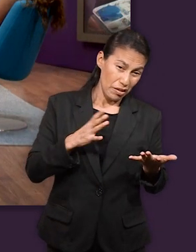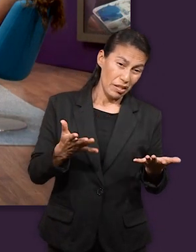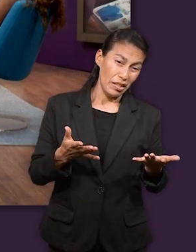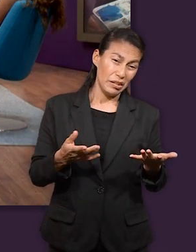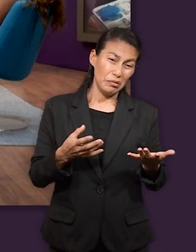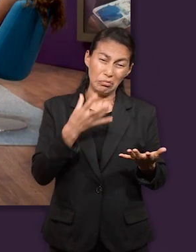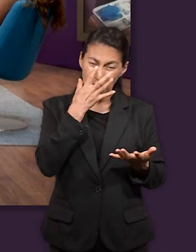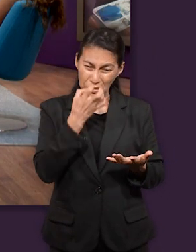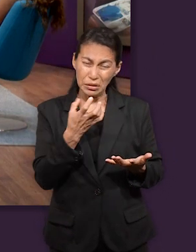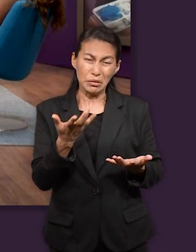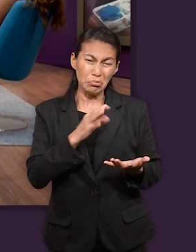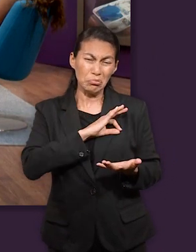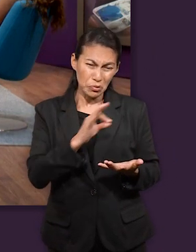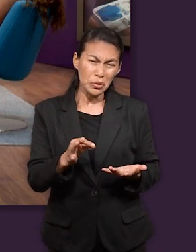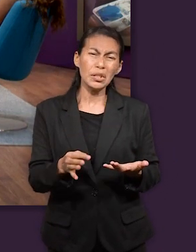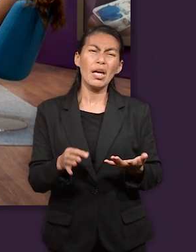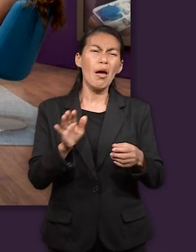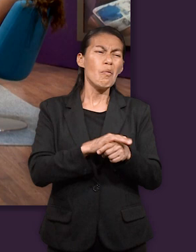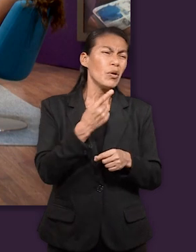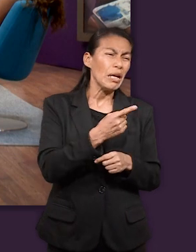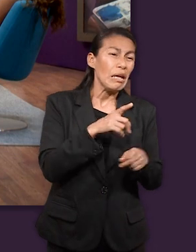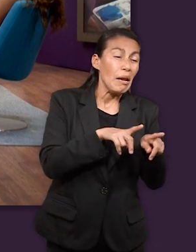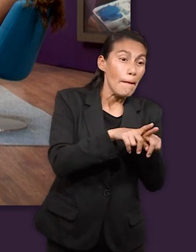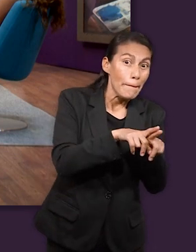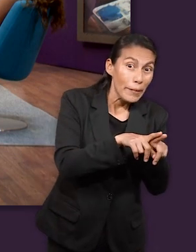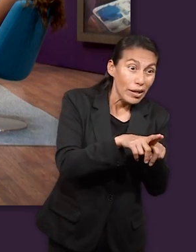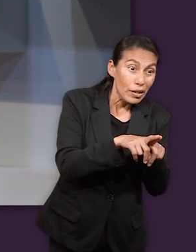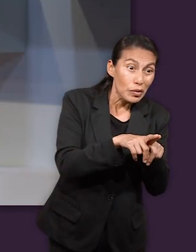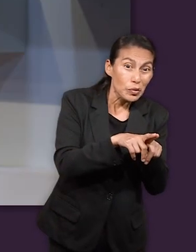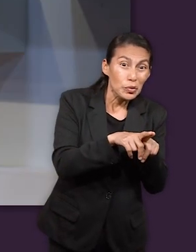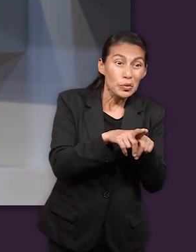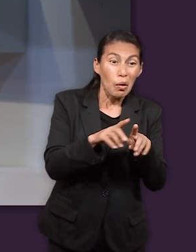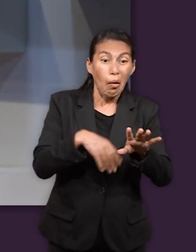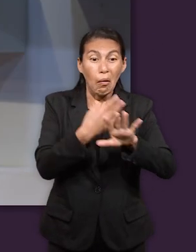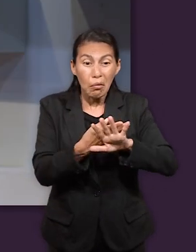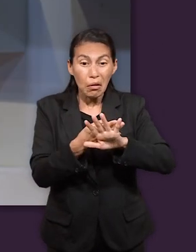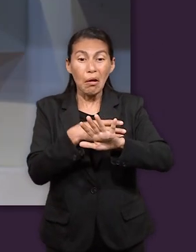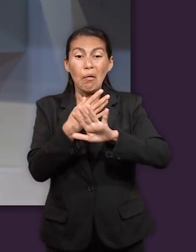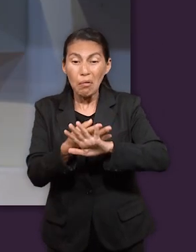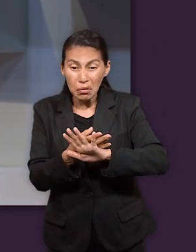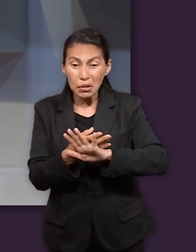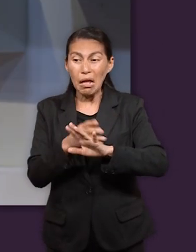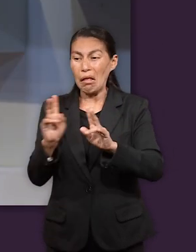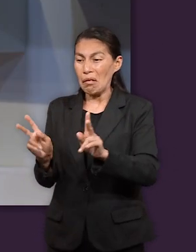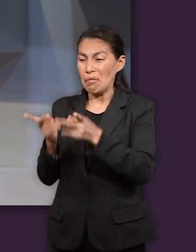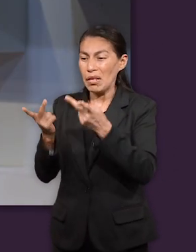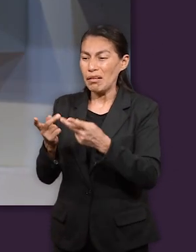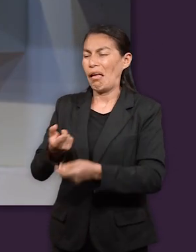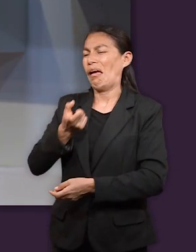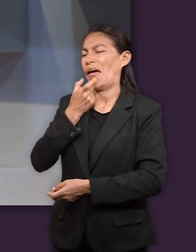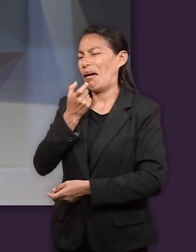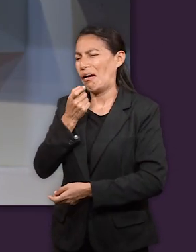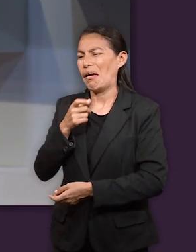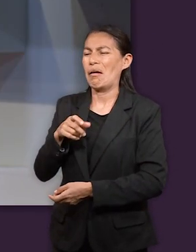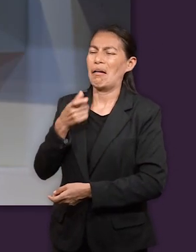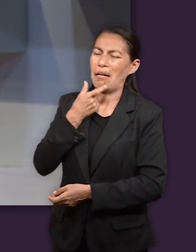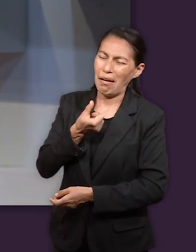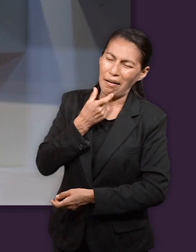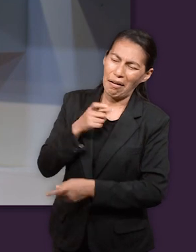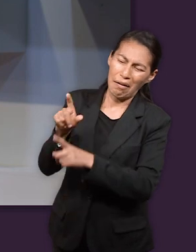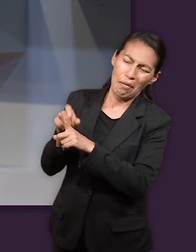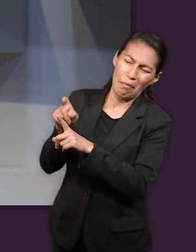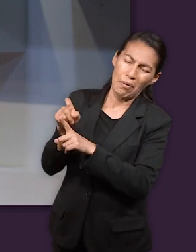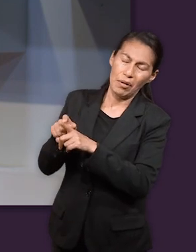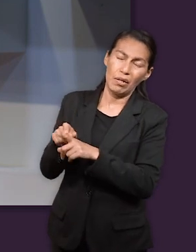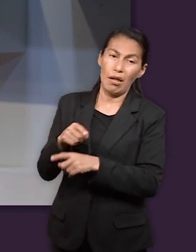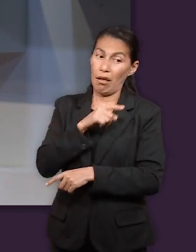muchísimas que simplemente que tus mismos hermanos se burlen de ti de tus sueños y te y